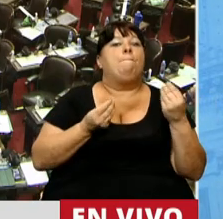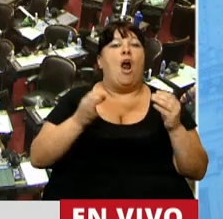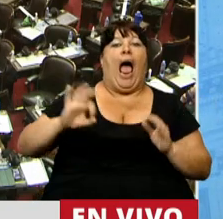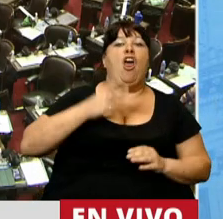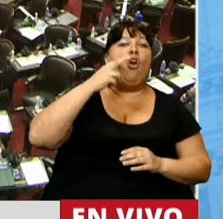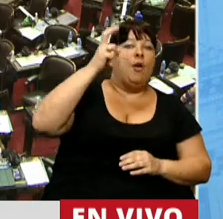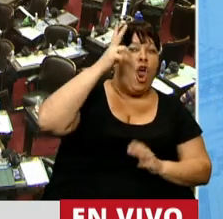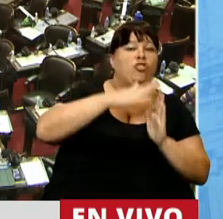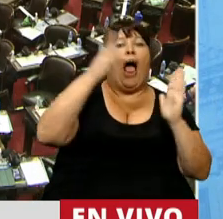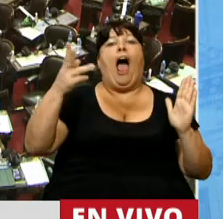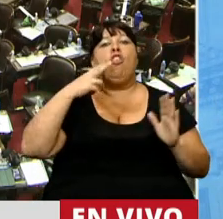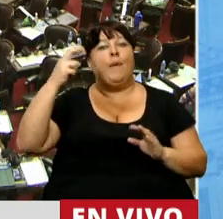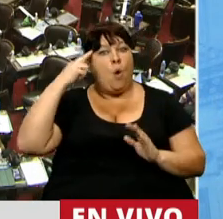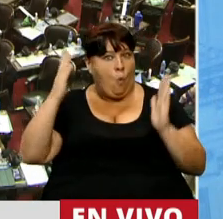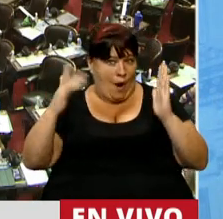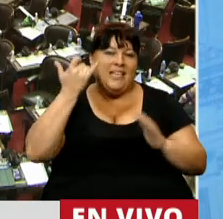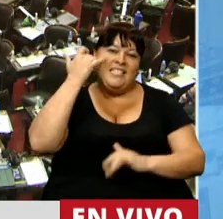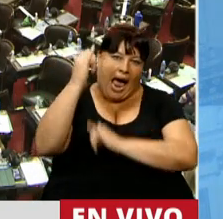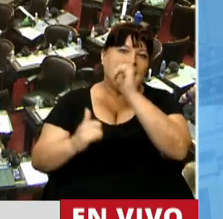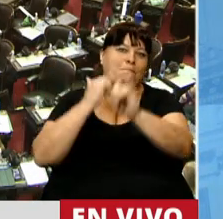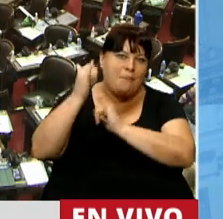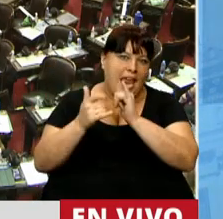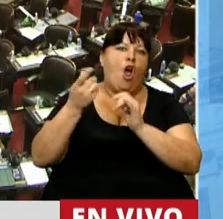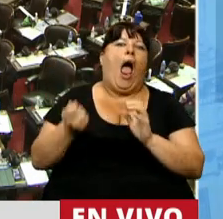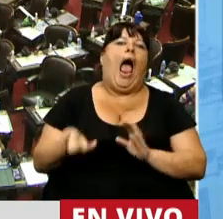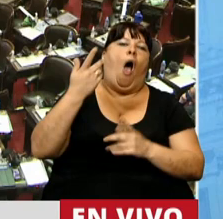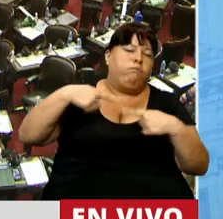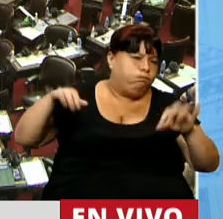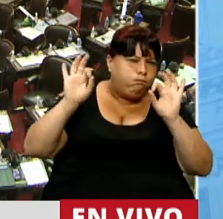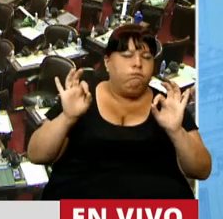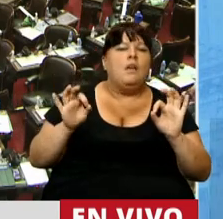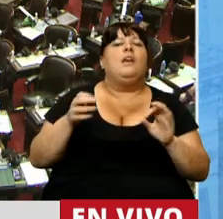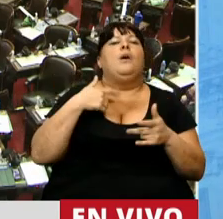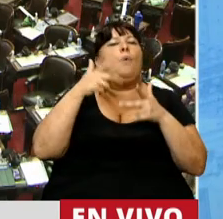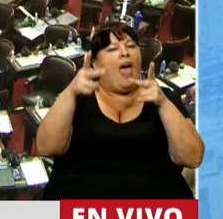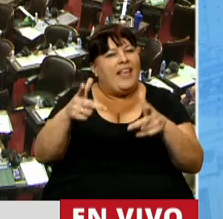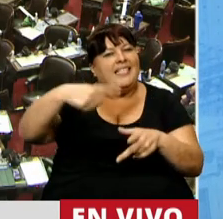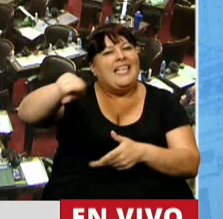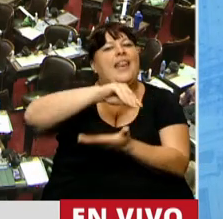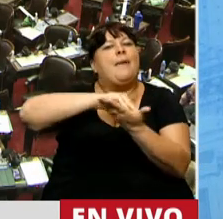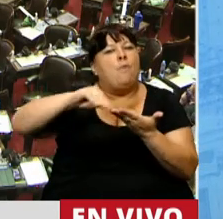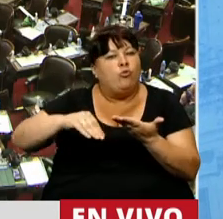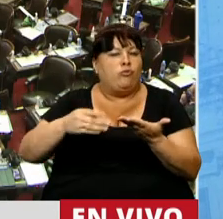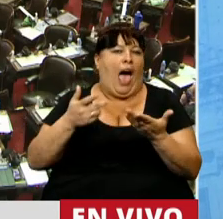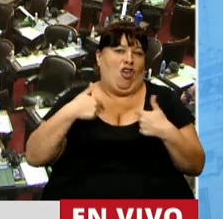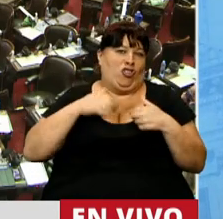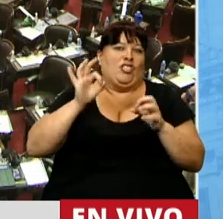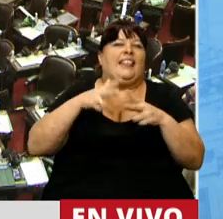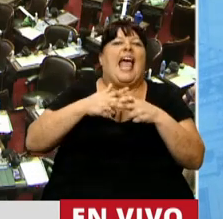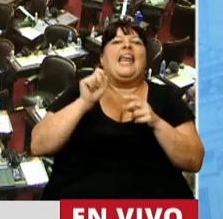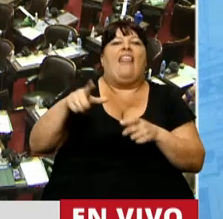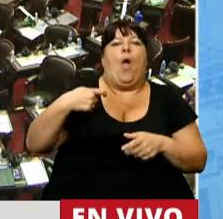el 2008 y el 2009, que ya aplicaron los aumentos y demás, quiero decirles a los diputados, y como técnica